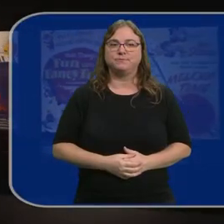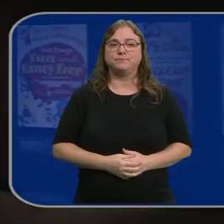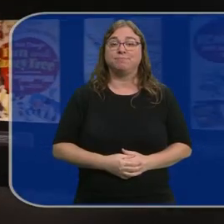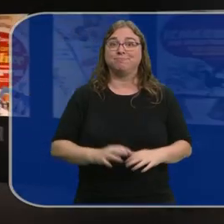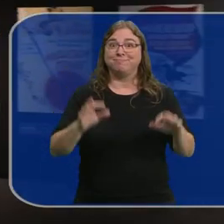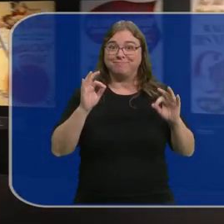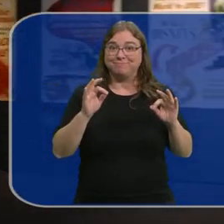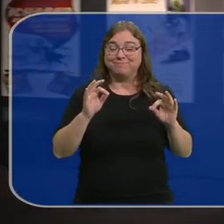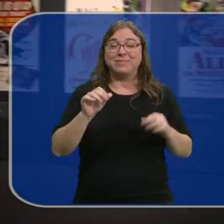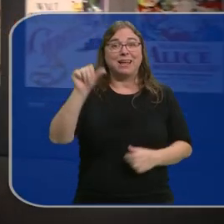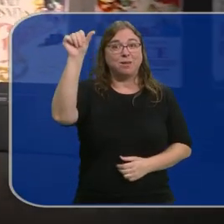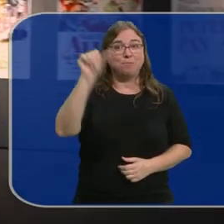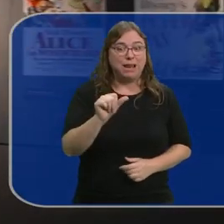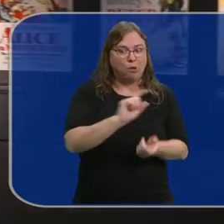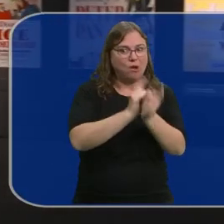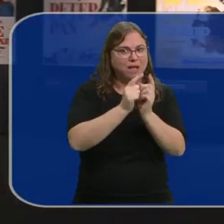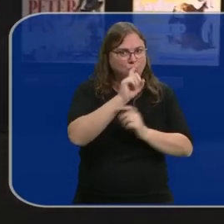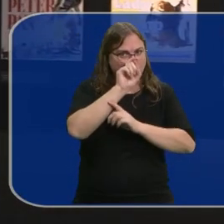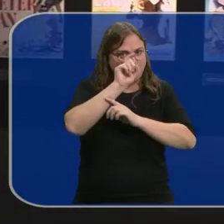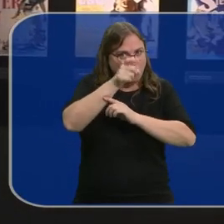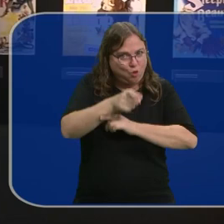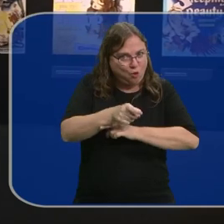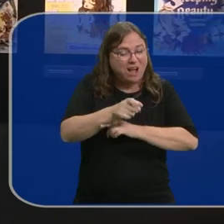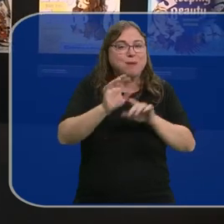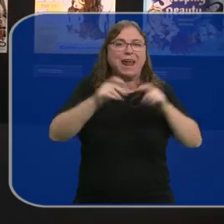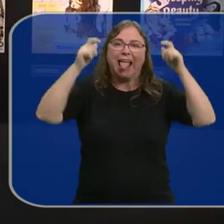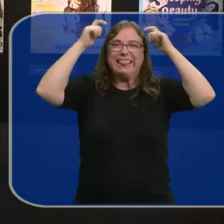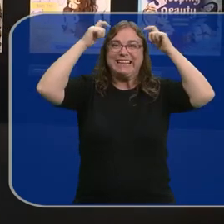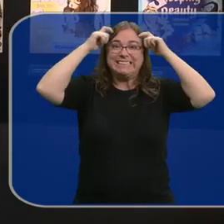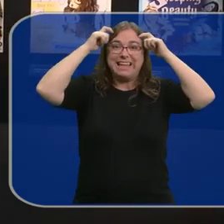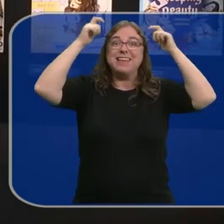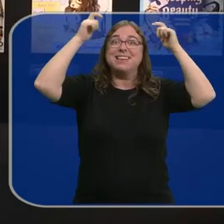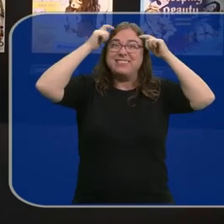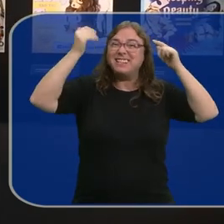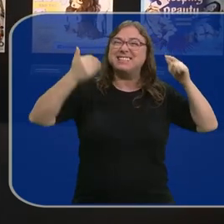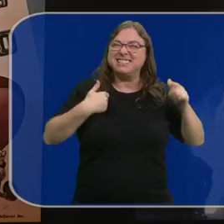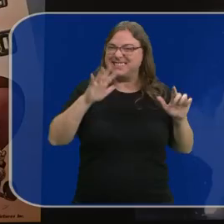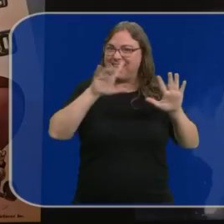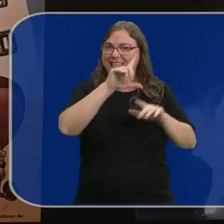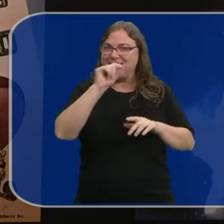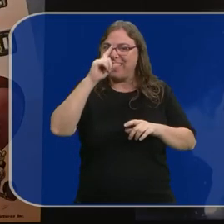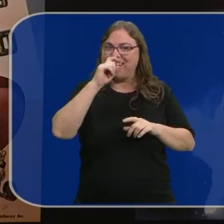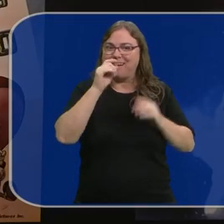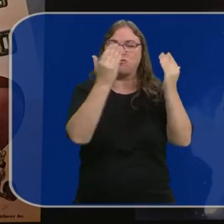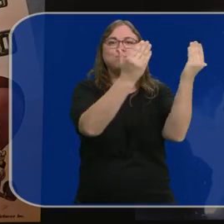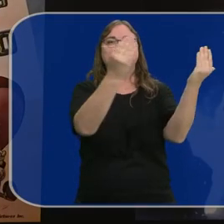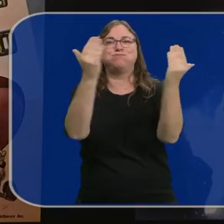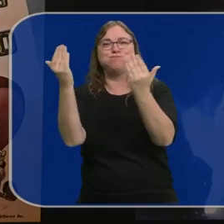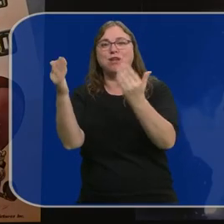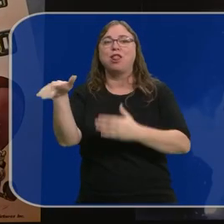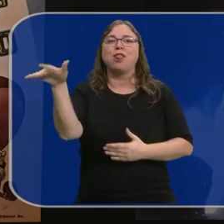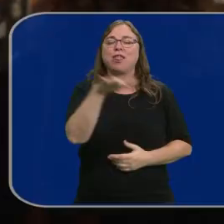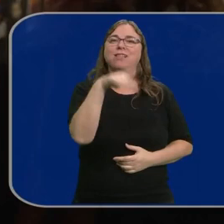Por cierto que en una de ellas se convirtió en bruja malvada para Disney que está de aniversario 100 años que celebra con iniciativas como esta exposición